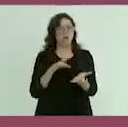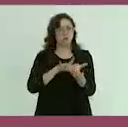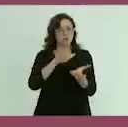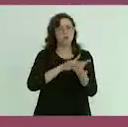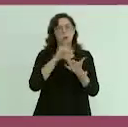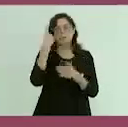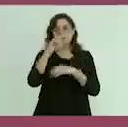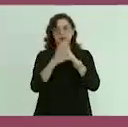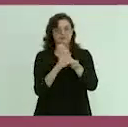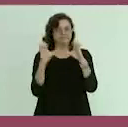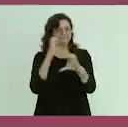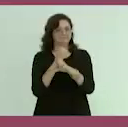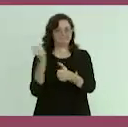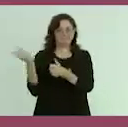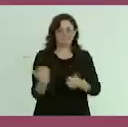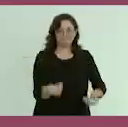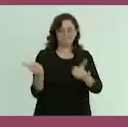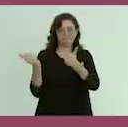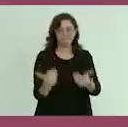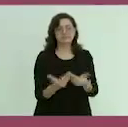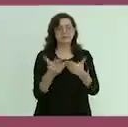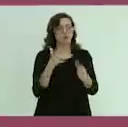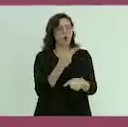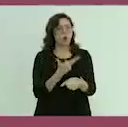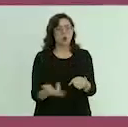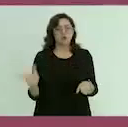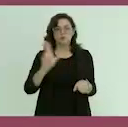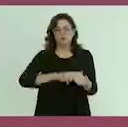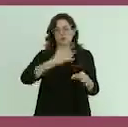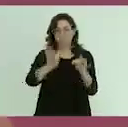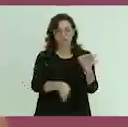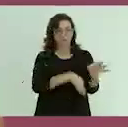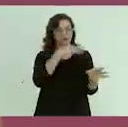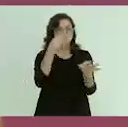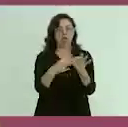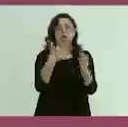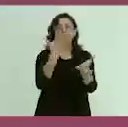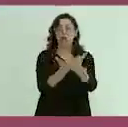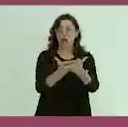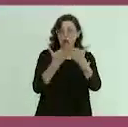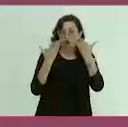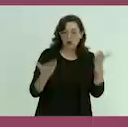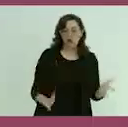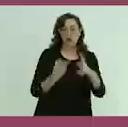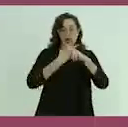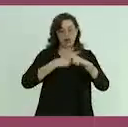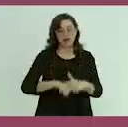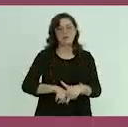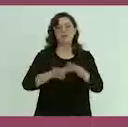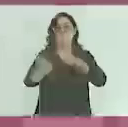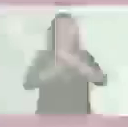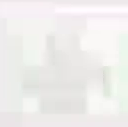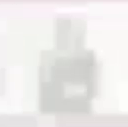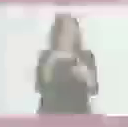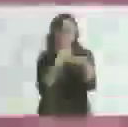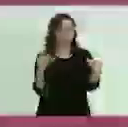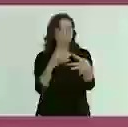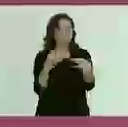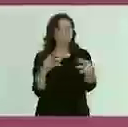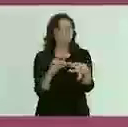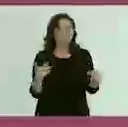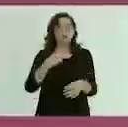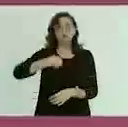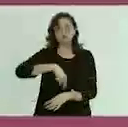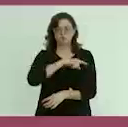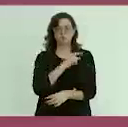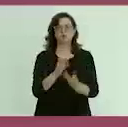y poder concluir este hospital y ahora la operación en conjunto con el gobierno de México. Ya podemos